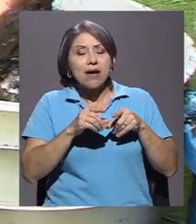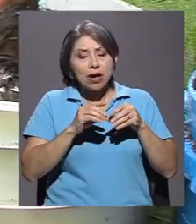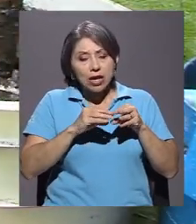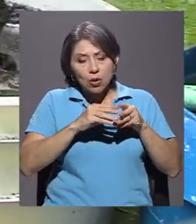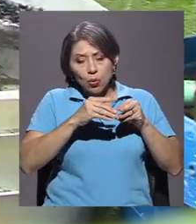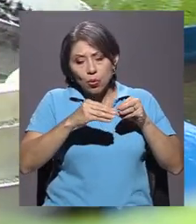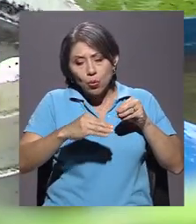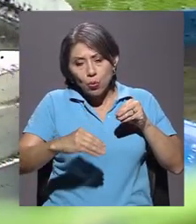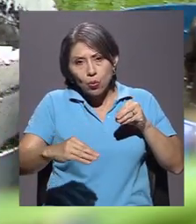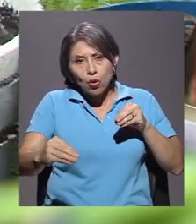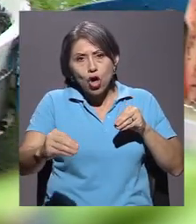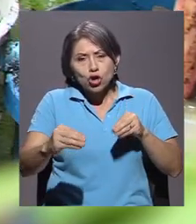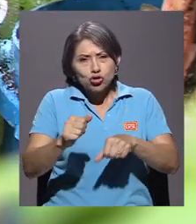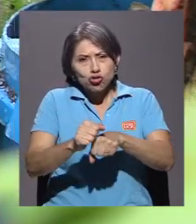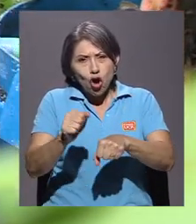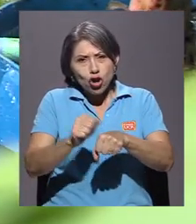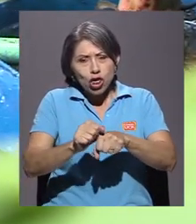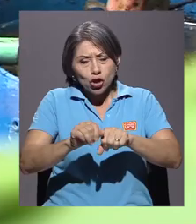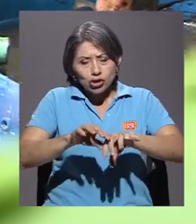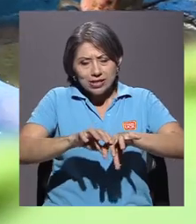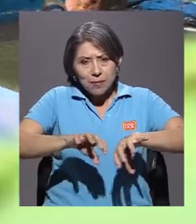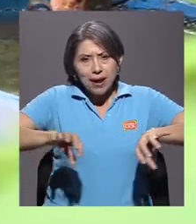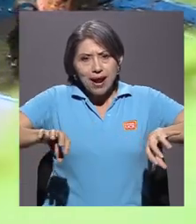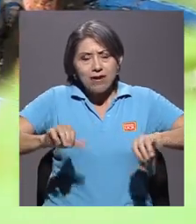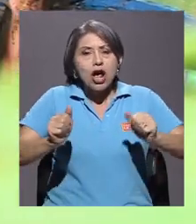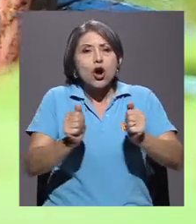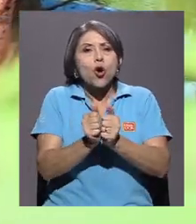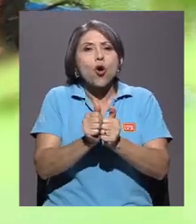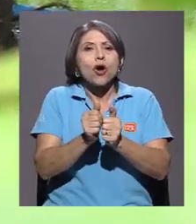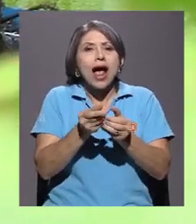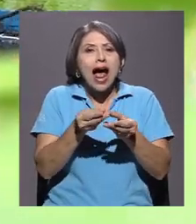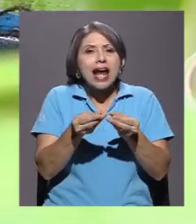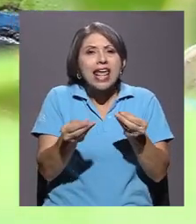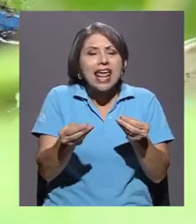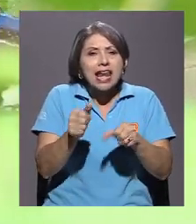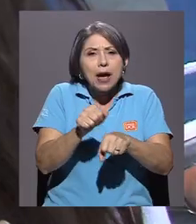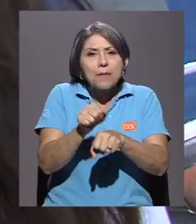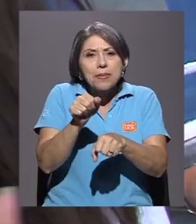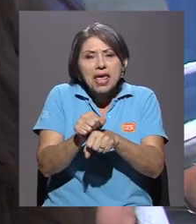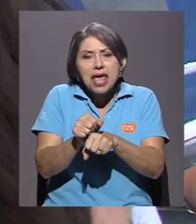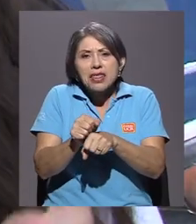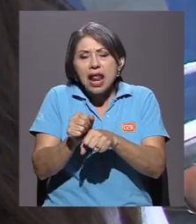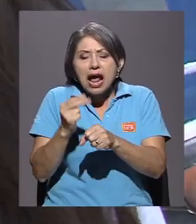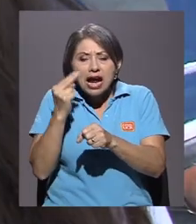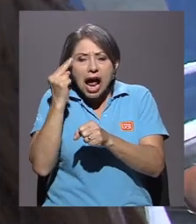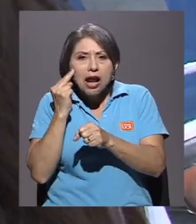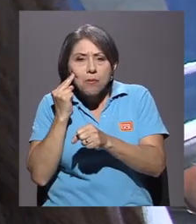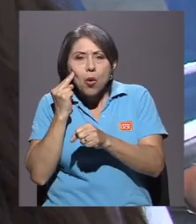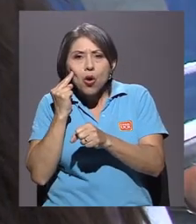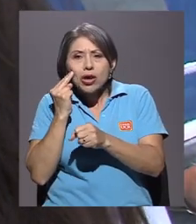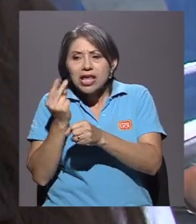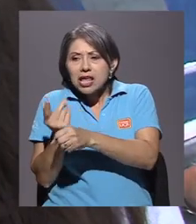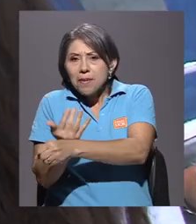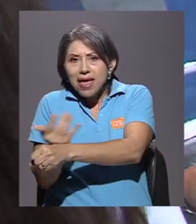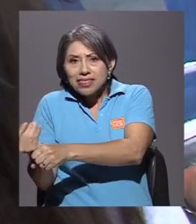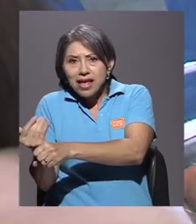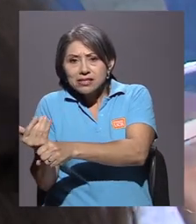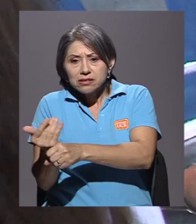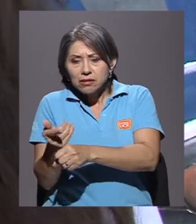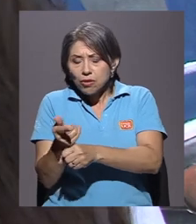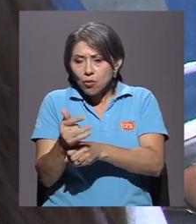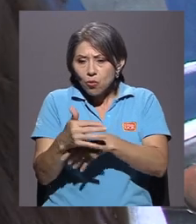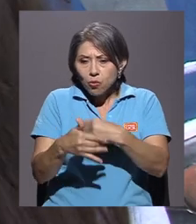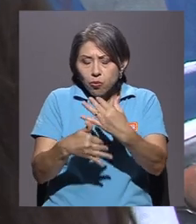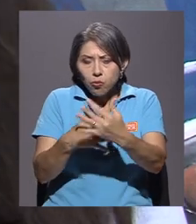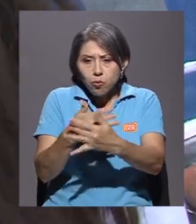sólidos y después mediante arena, carbón, piedra y matas se limpiaban estas aguas. Entonces nos pareció